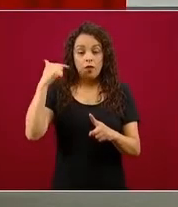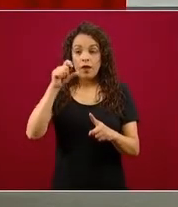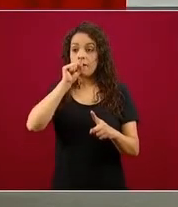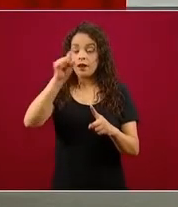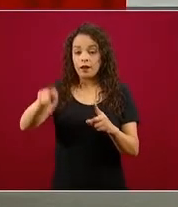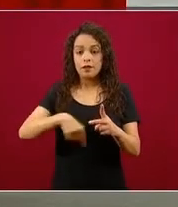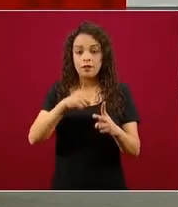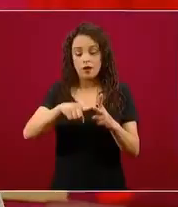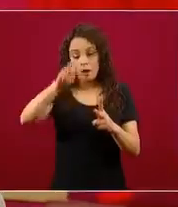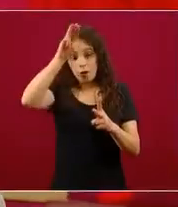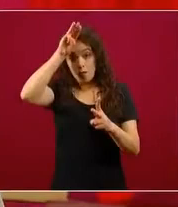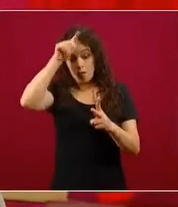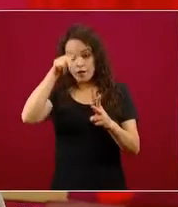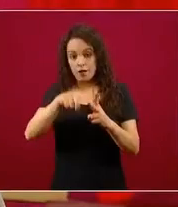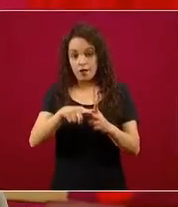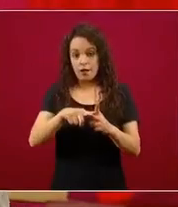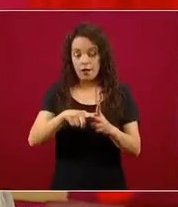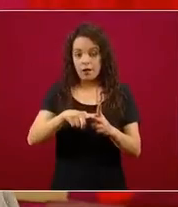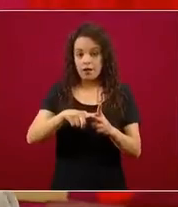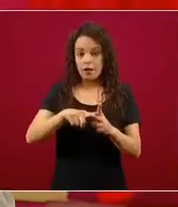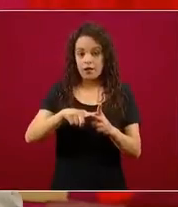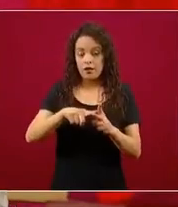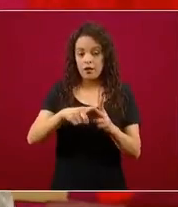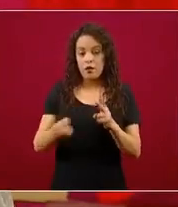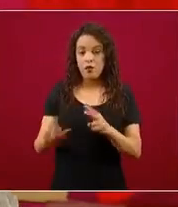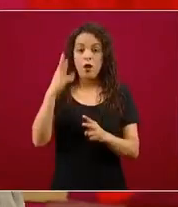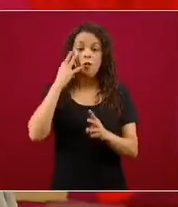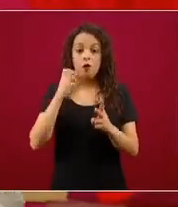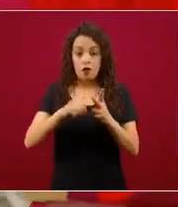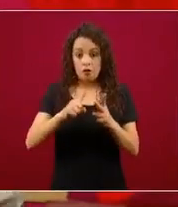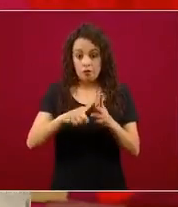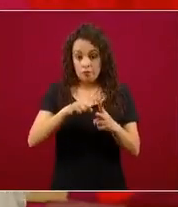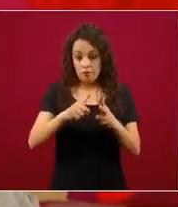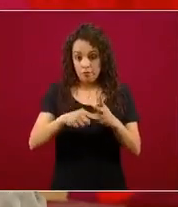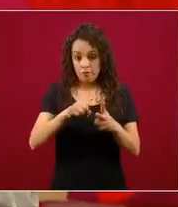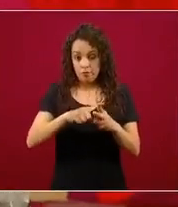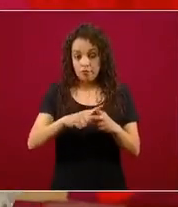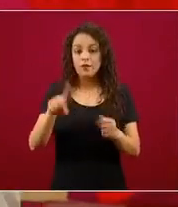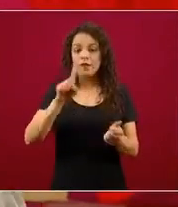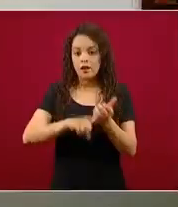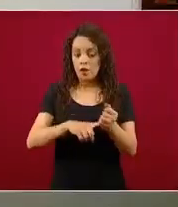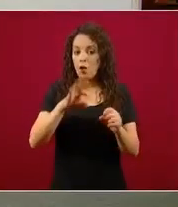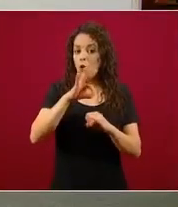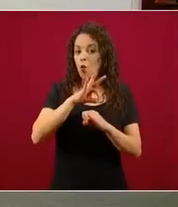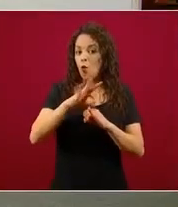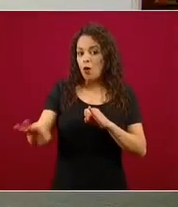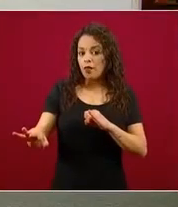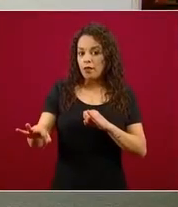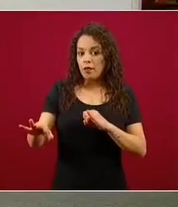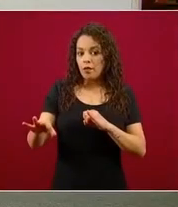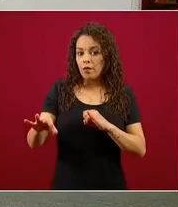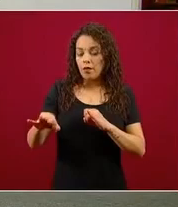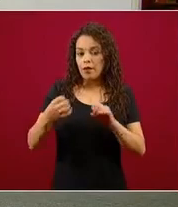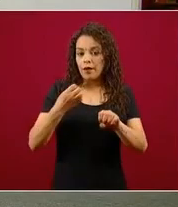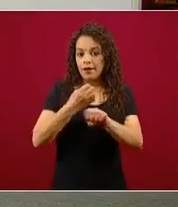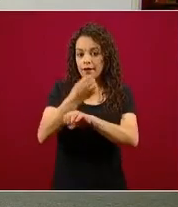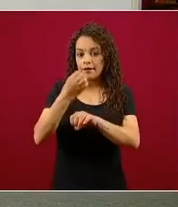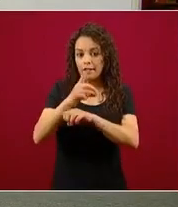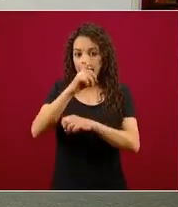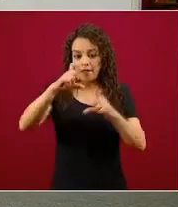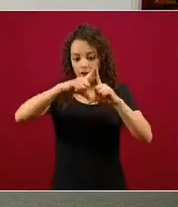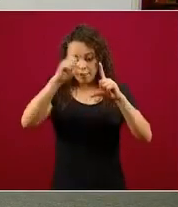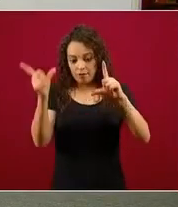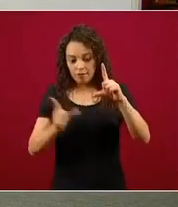Monterrey y en general Nuevo León posiblemente van a ser las últimas zonas del país que tengan la epidemia